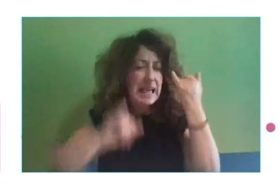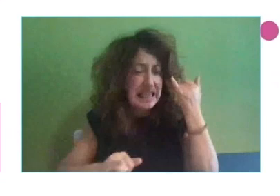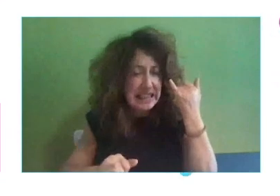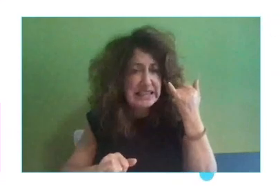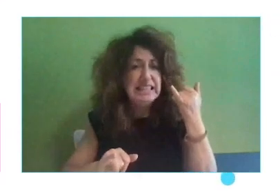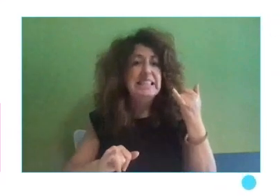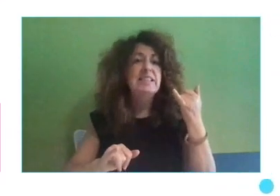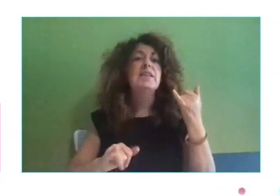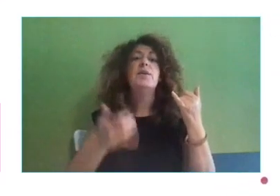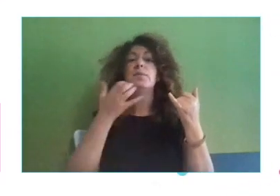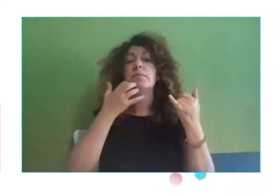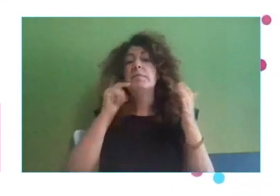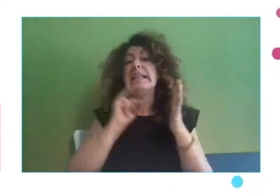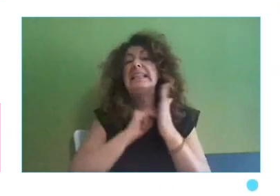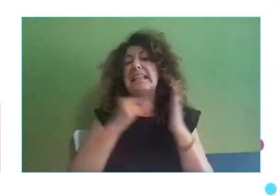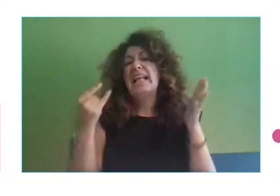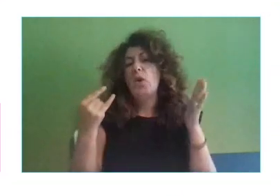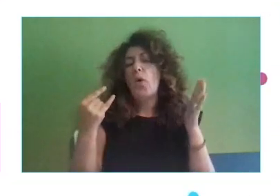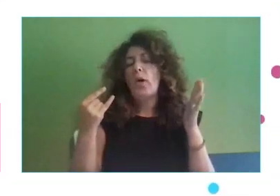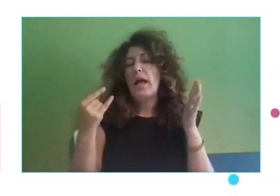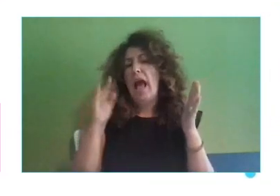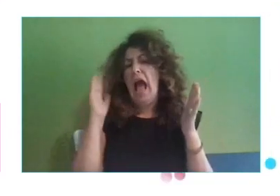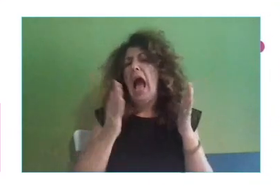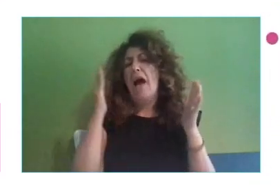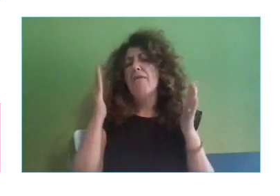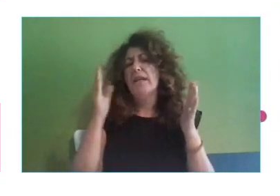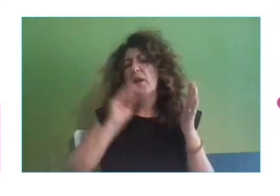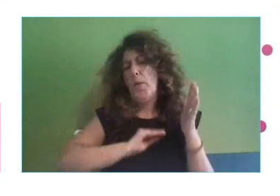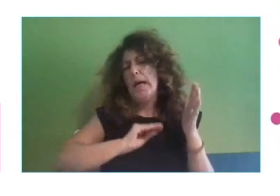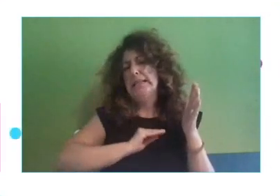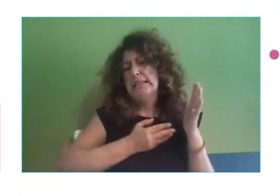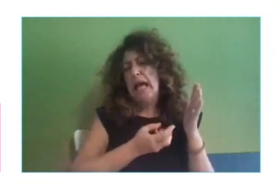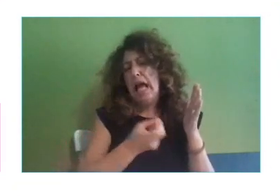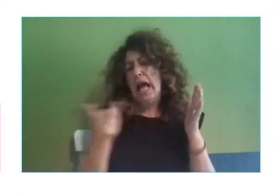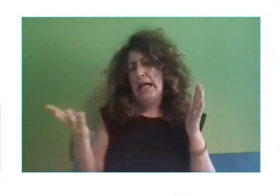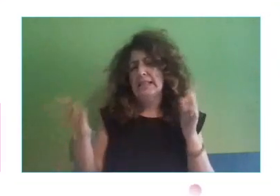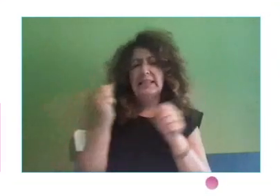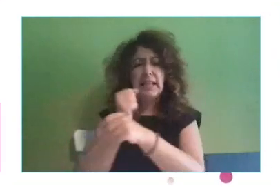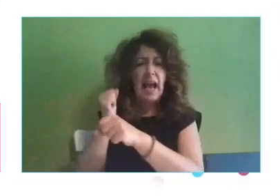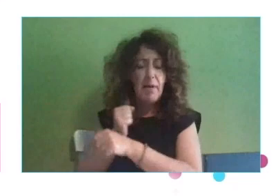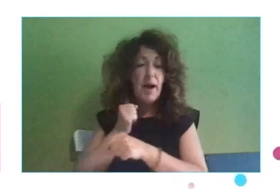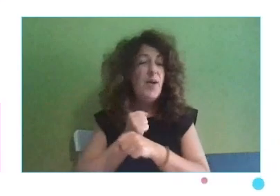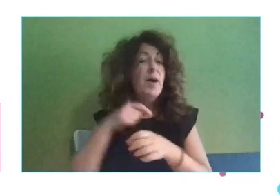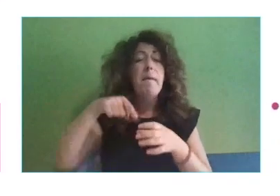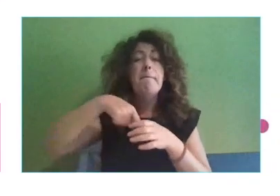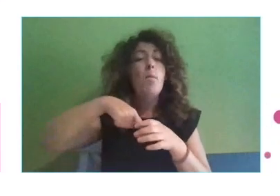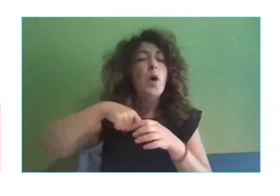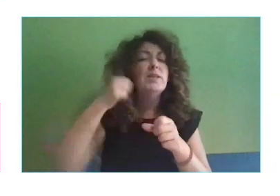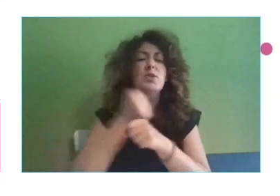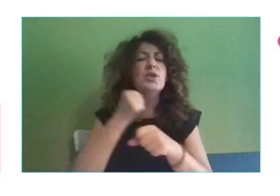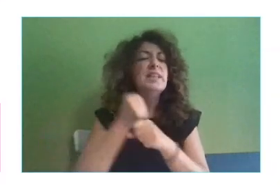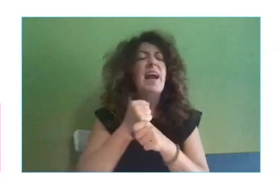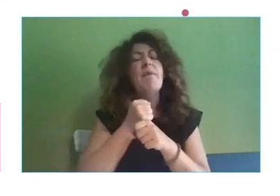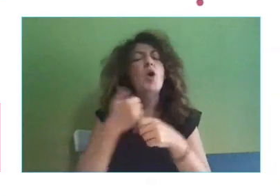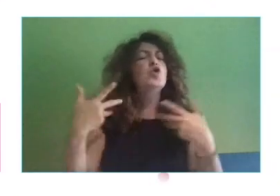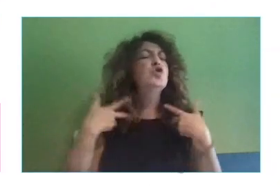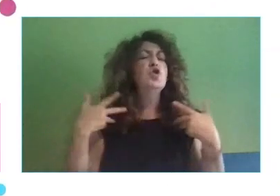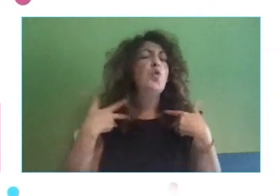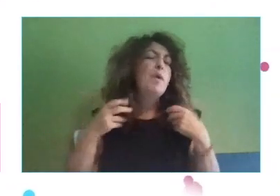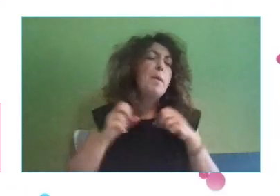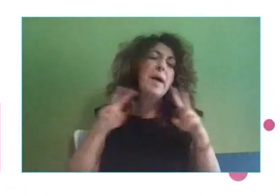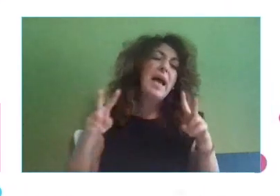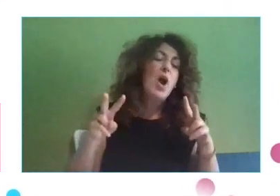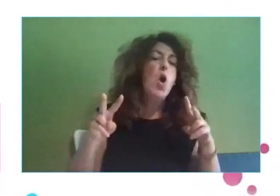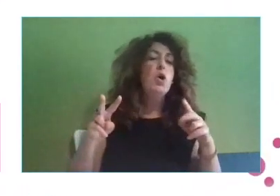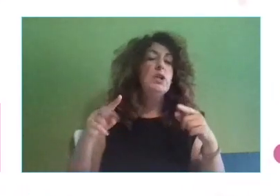que pueda afectar a un grueso número de tipos de trabajo. Los puestos de trabajo que más sufren son los intermedios, es decir, los managers, los mandos